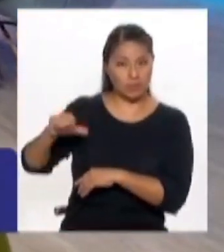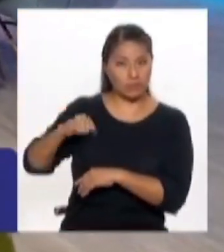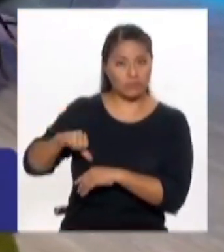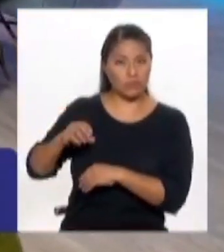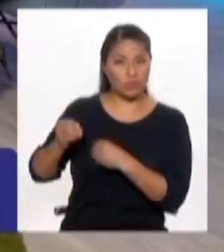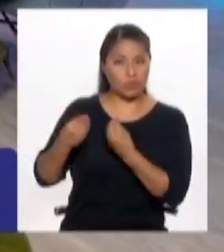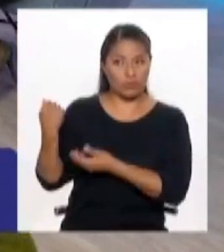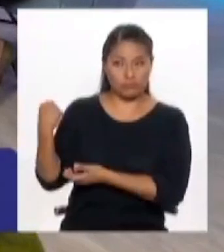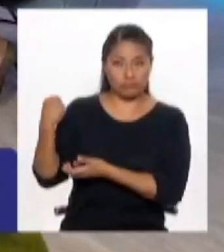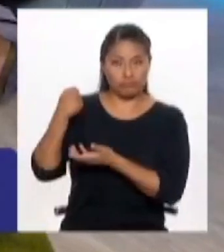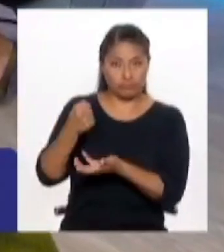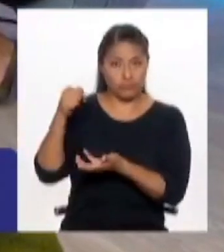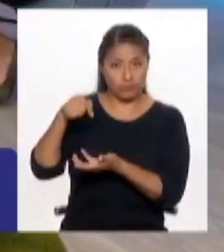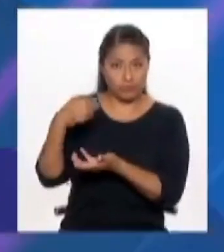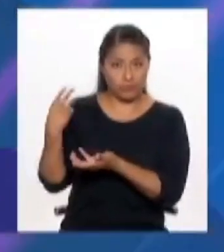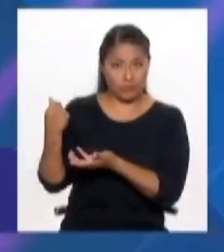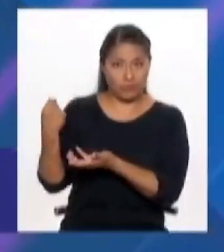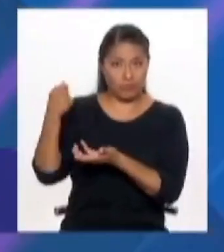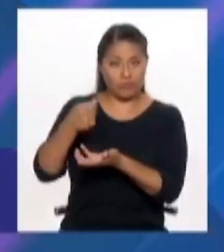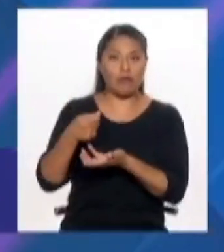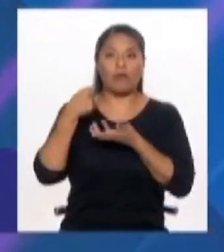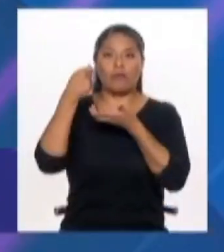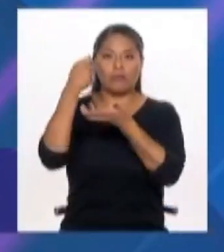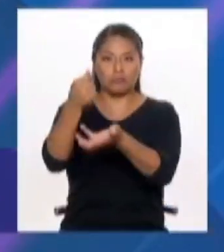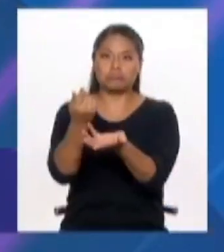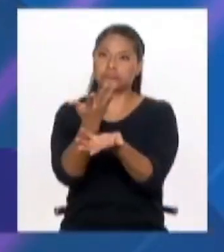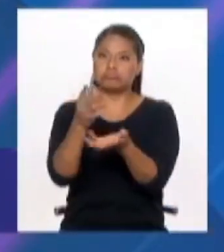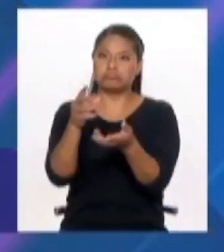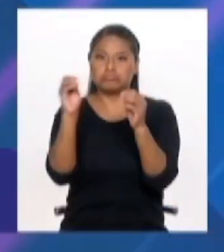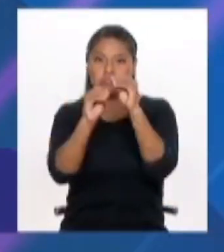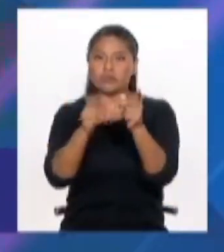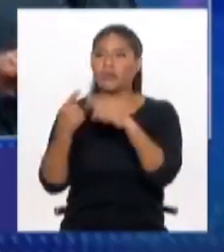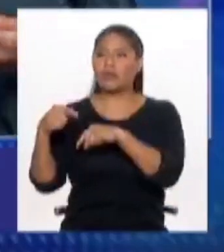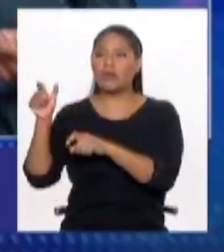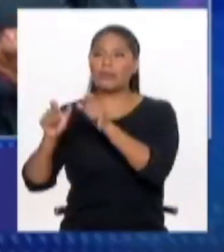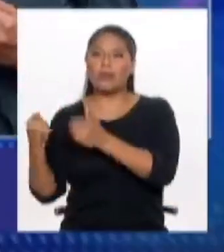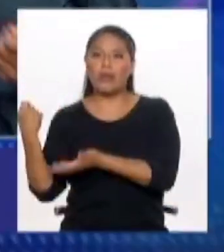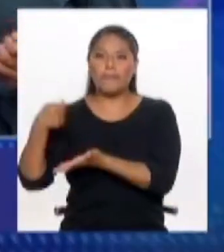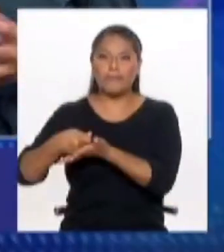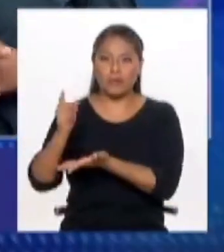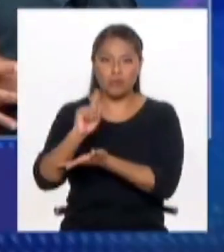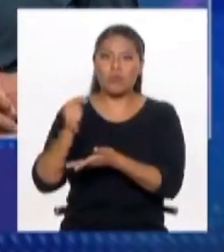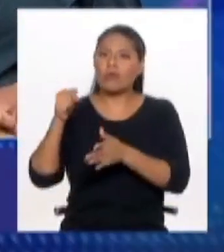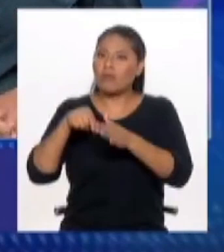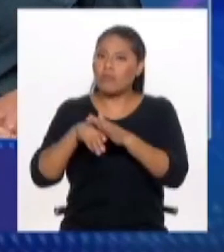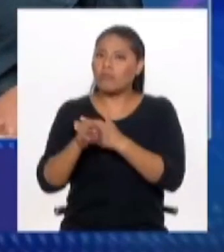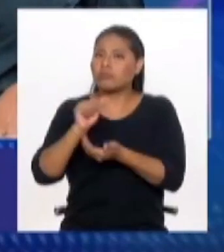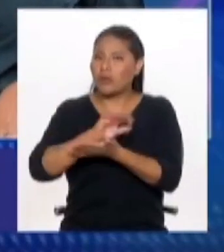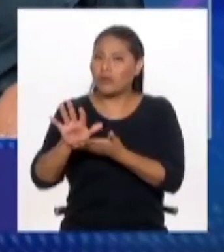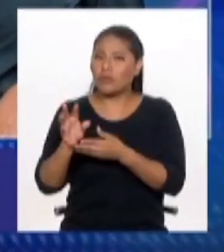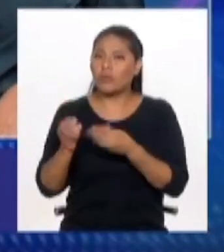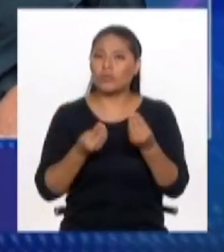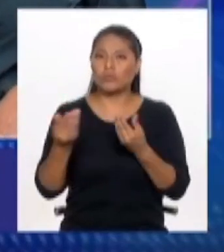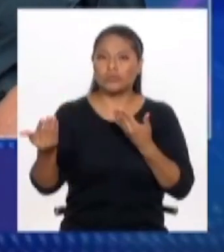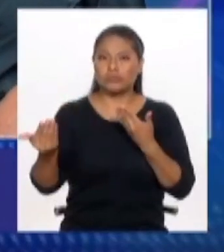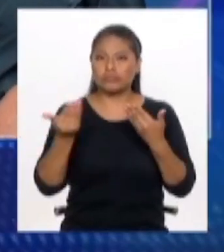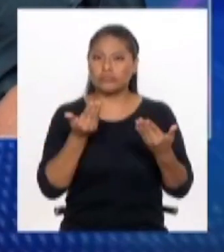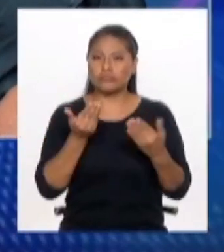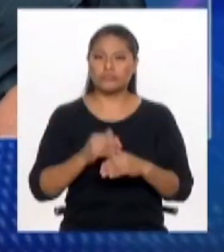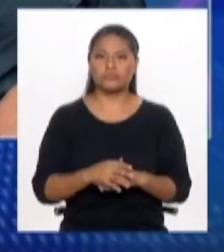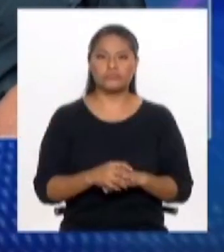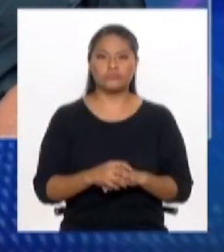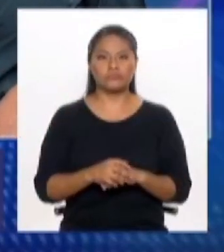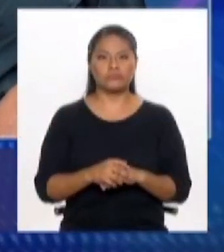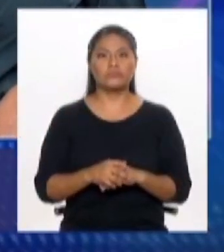un presupuesto para mantener estos espacios, por lo tanto, deberían ser gratuitos? ¿Siempre tiene que haber una contraprestación? No. De